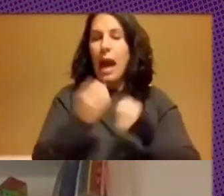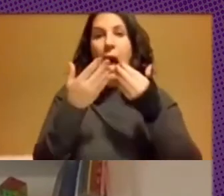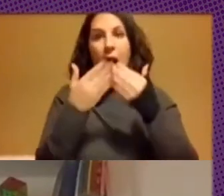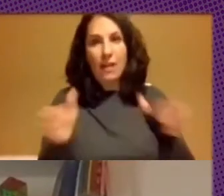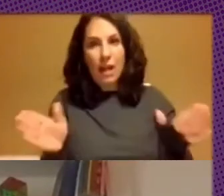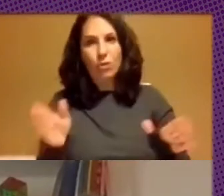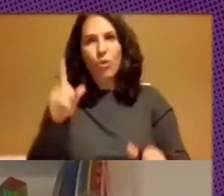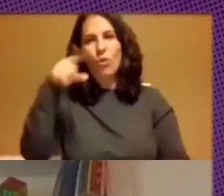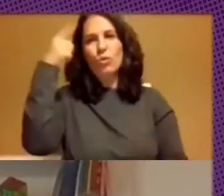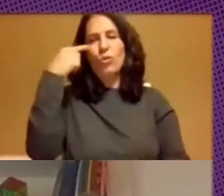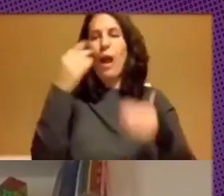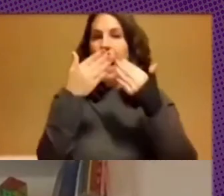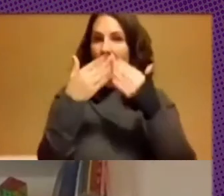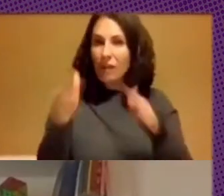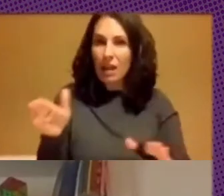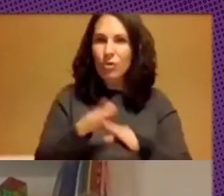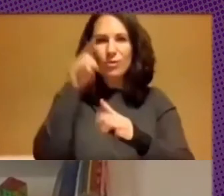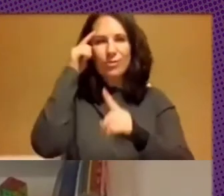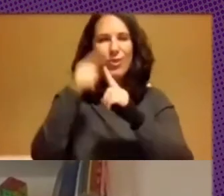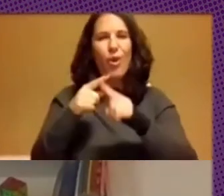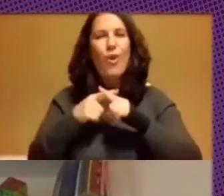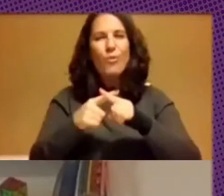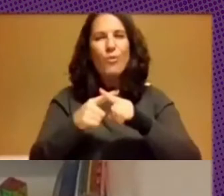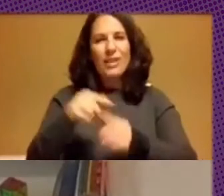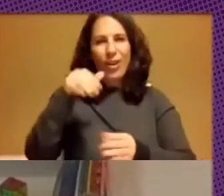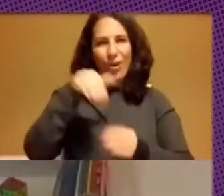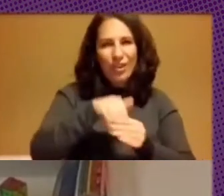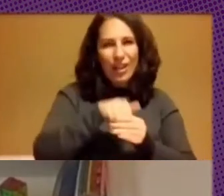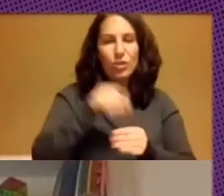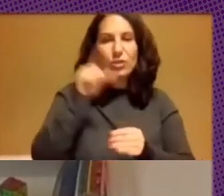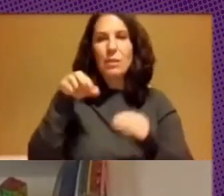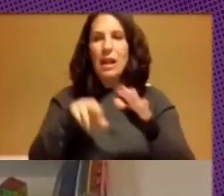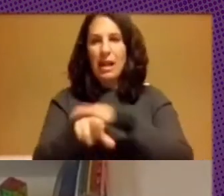cultura en abierto para compartir contenidos y recursos